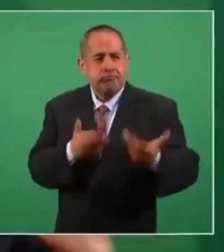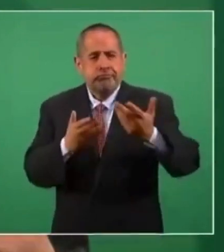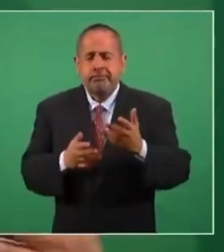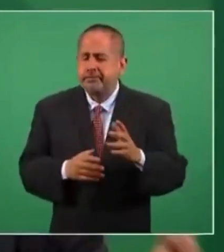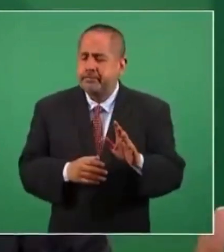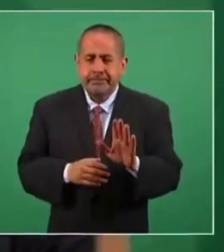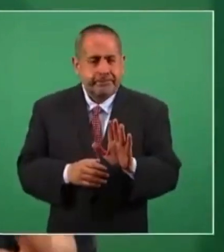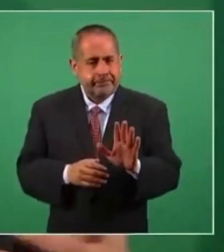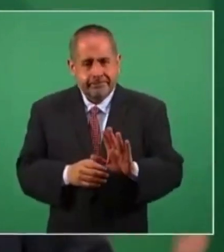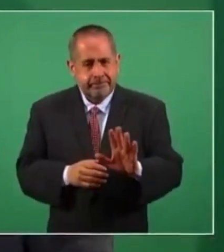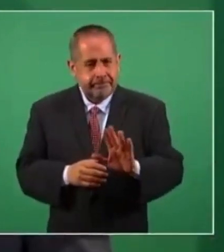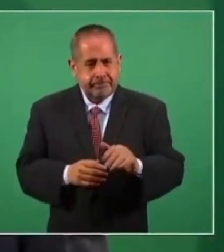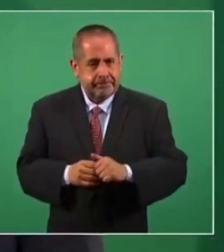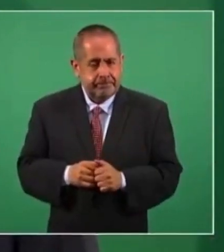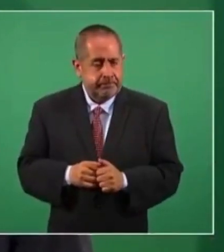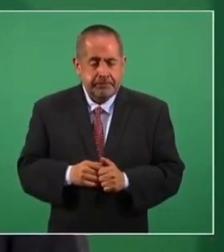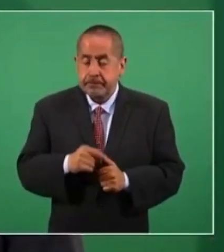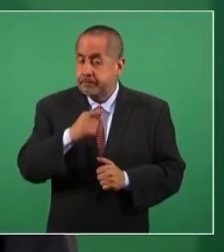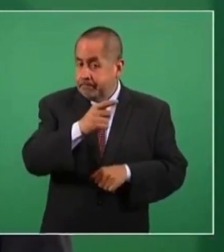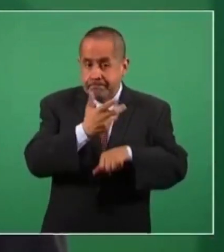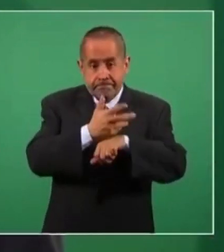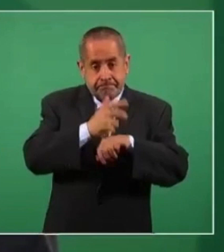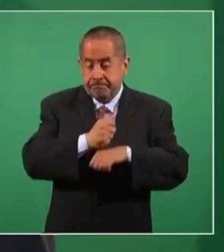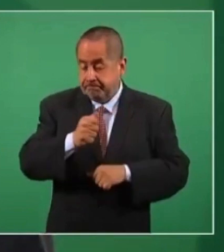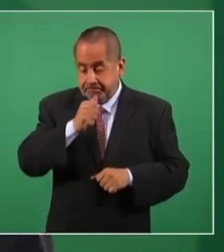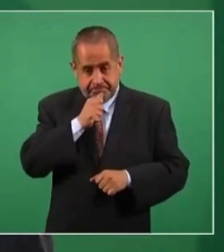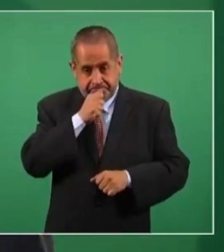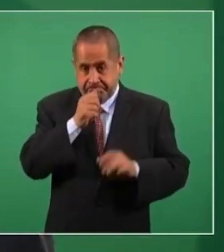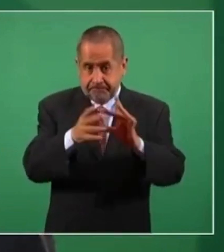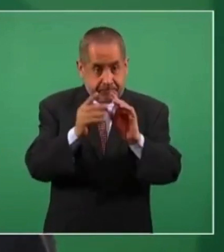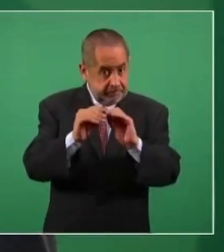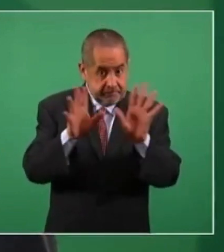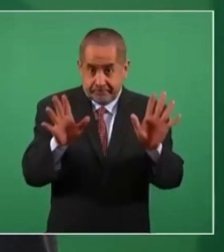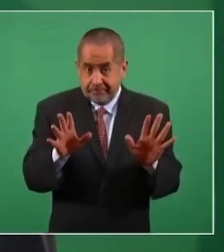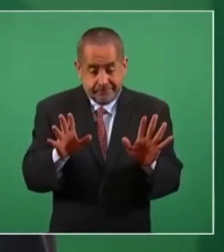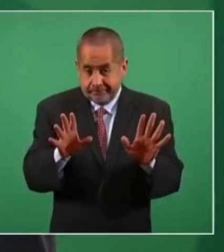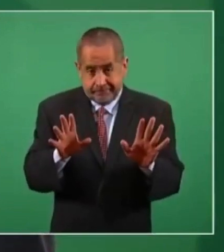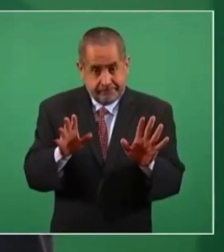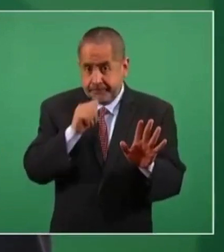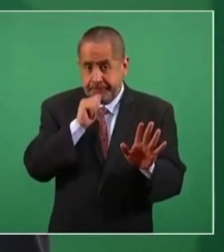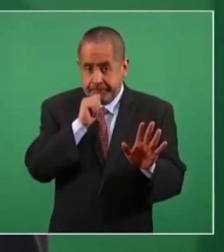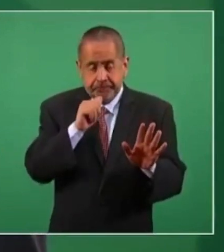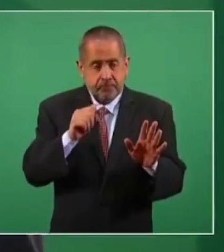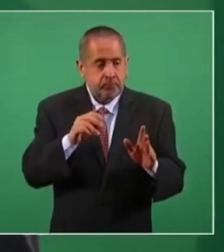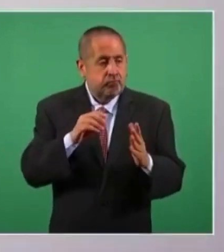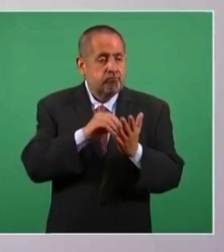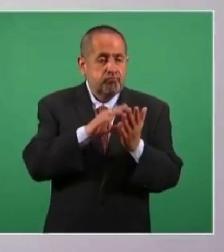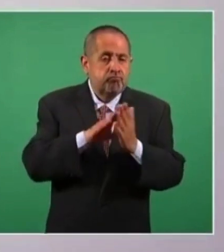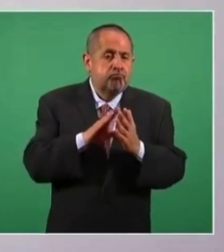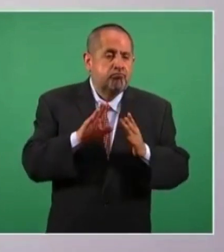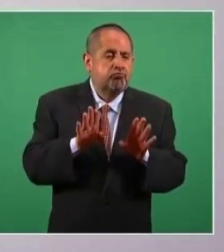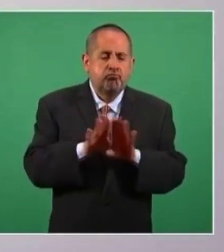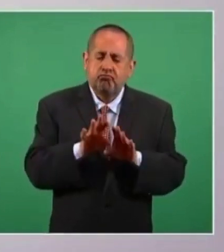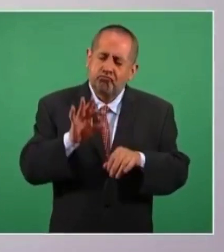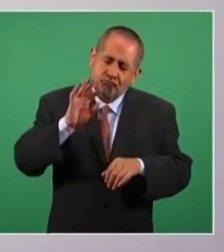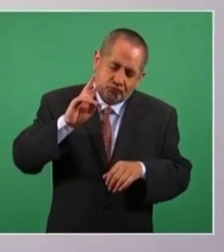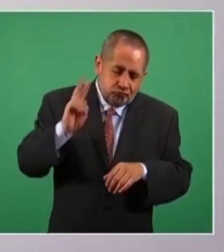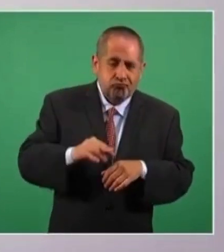hay una definición en lo concreto,